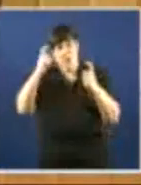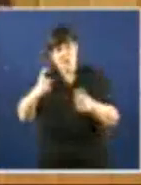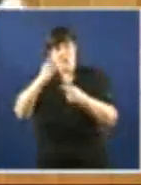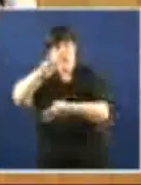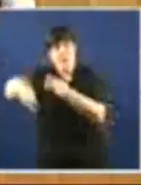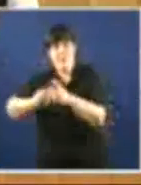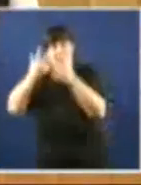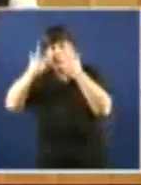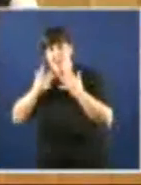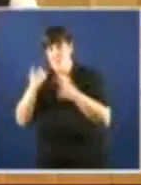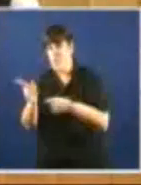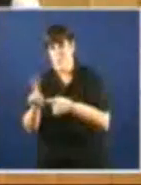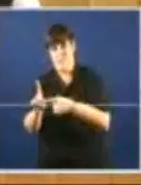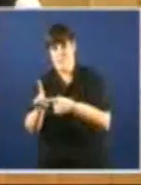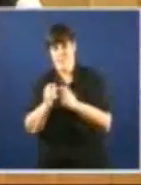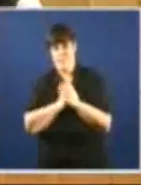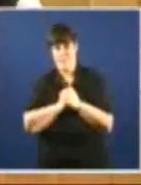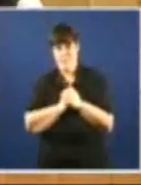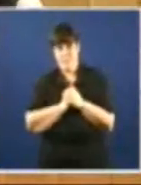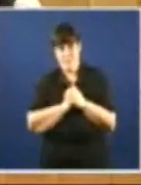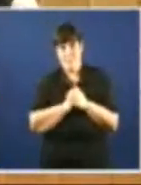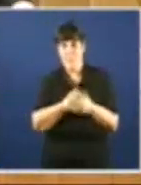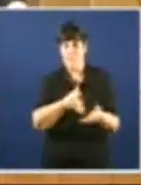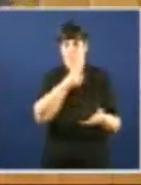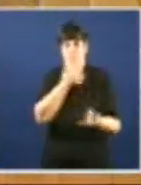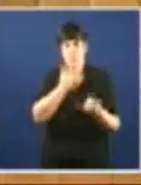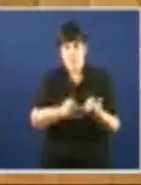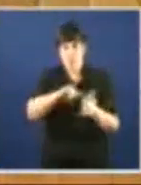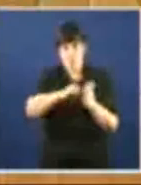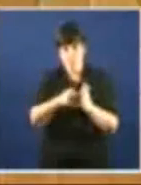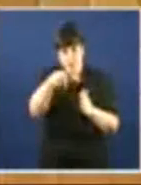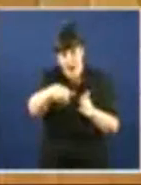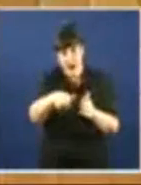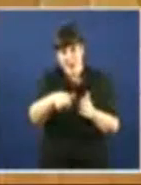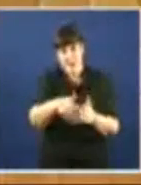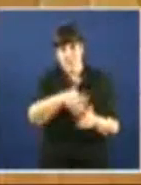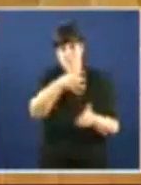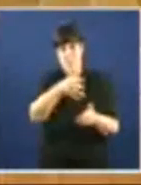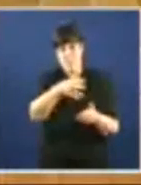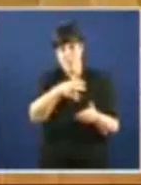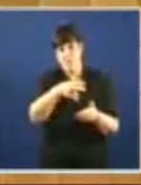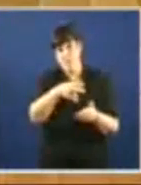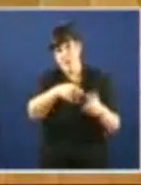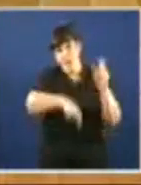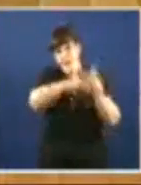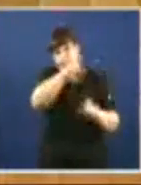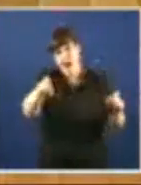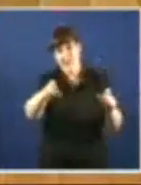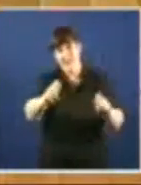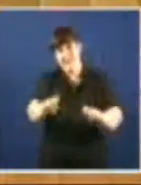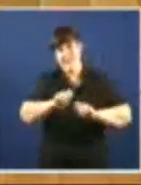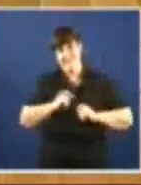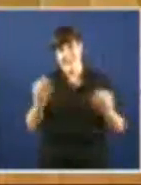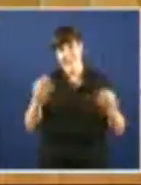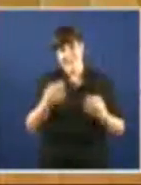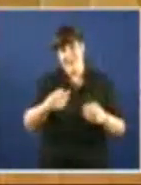A única posibilidade Ademais De que estes proxetos Se deben a cabo Neste país E propiciando Un estado de cousas Que debe a xente A total desesperanza As súas